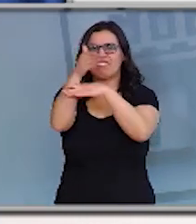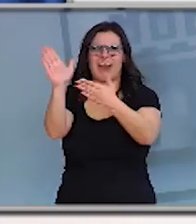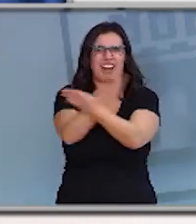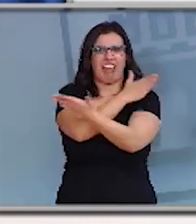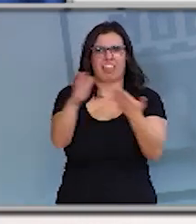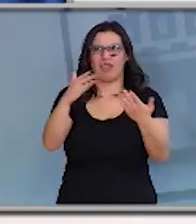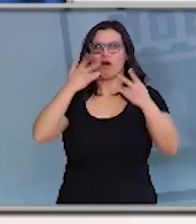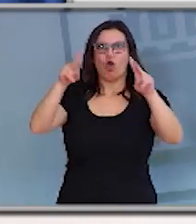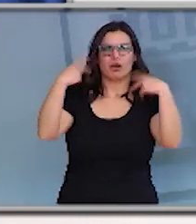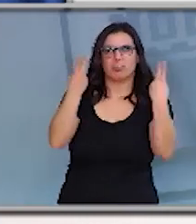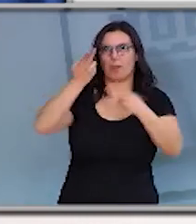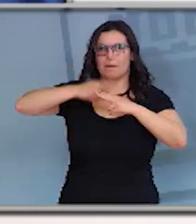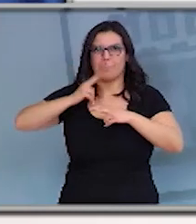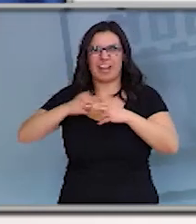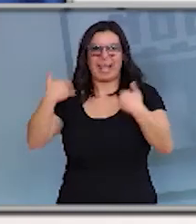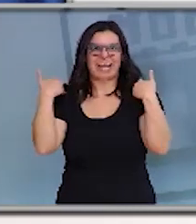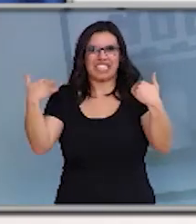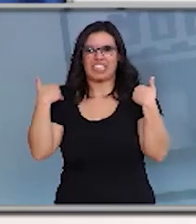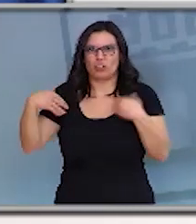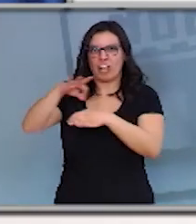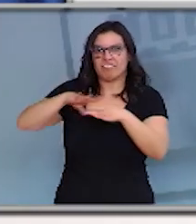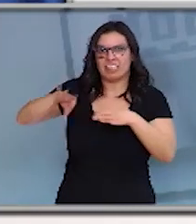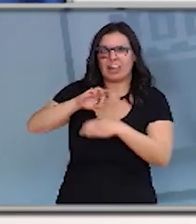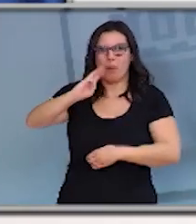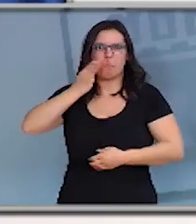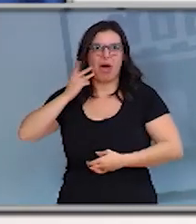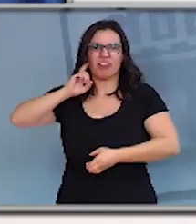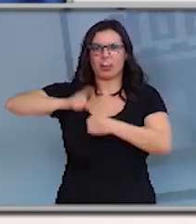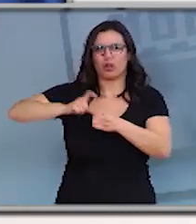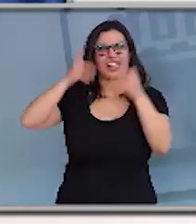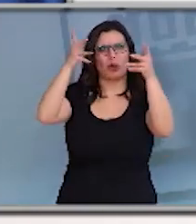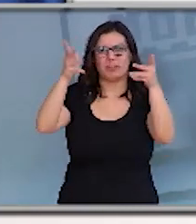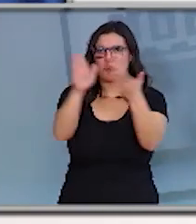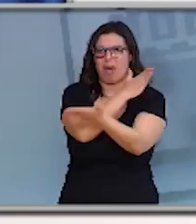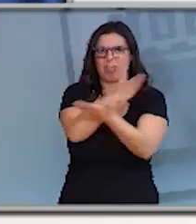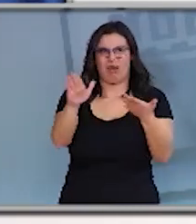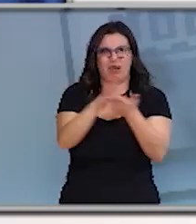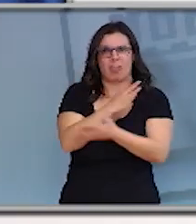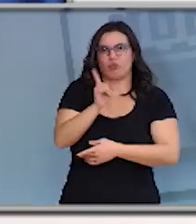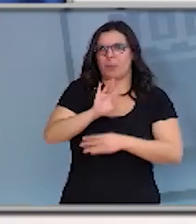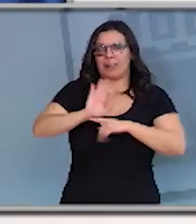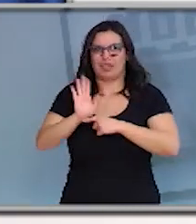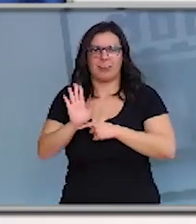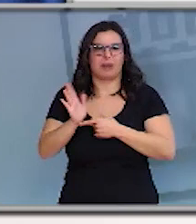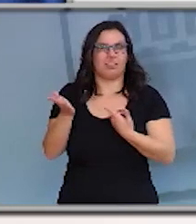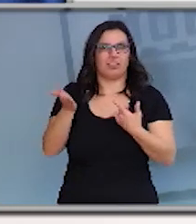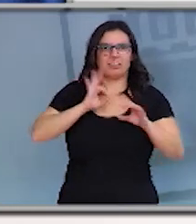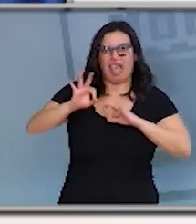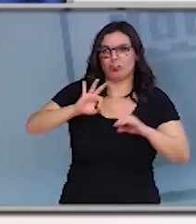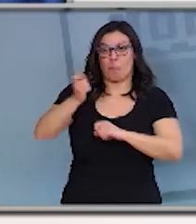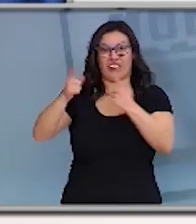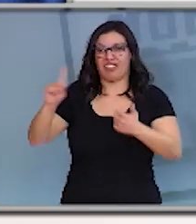restauración, bares, gimnasios, cafeterías, pubs y discotecas así como de ocio de cine, teatros o análogos